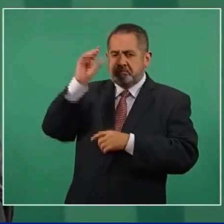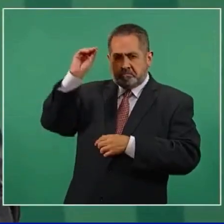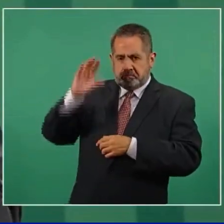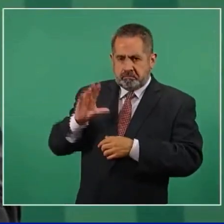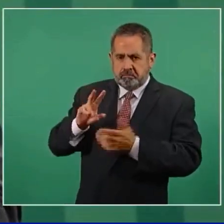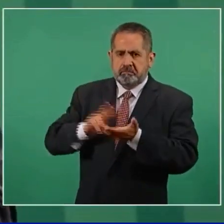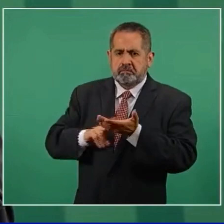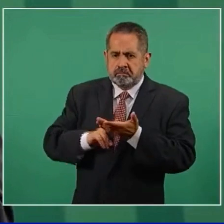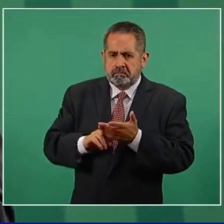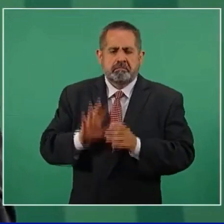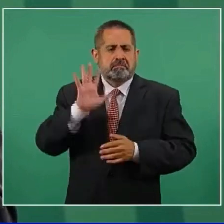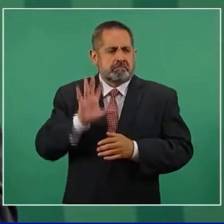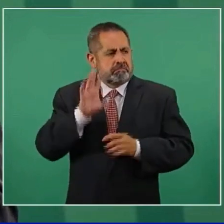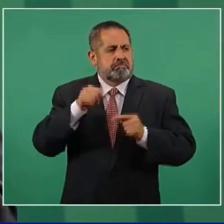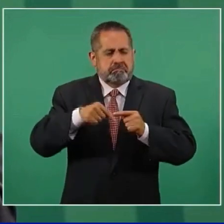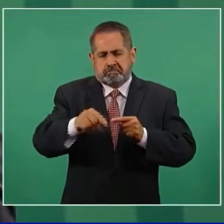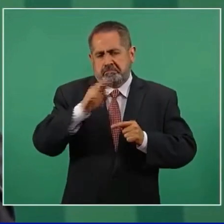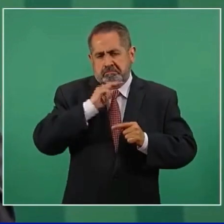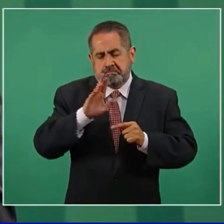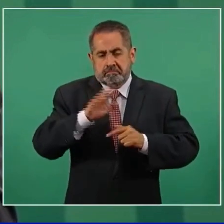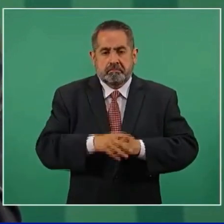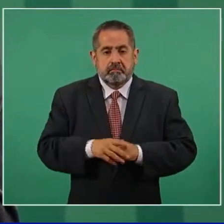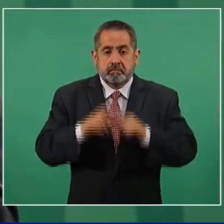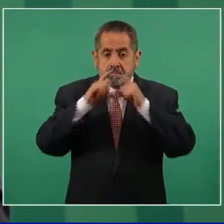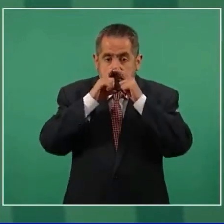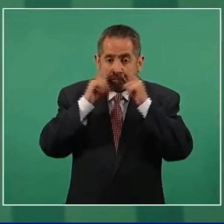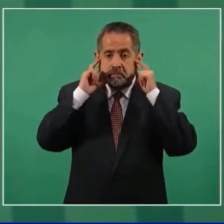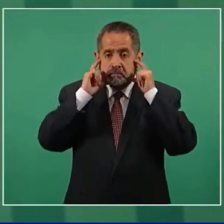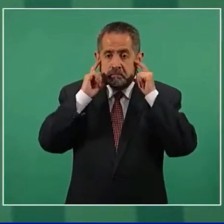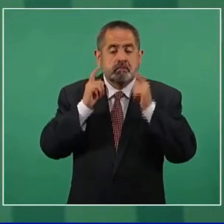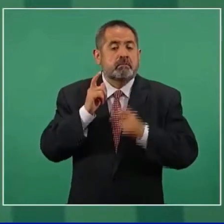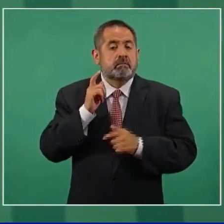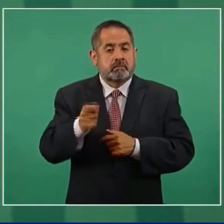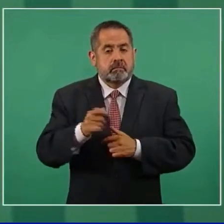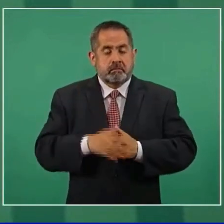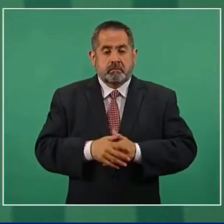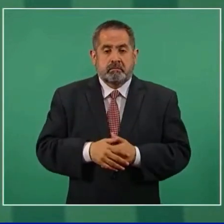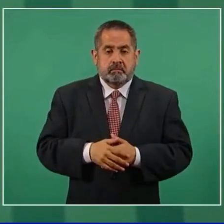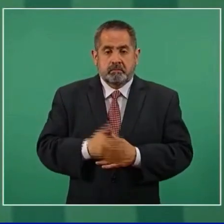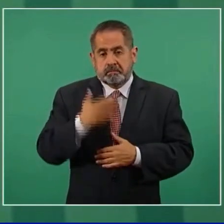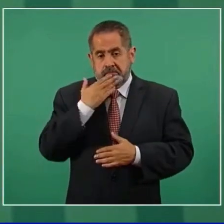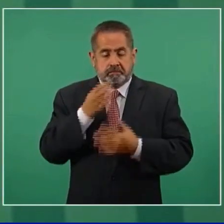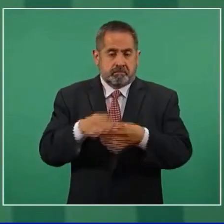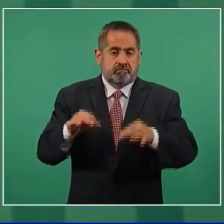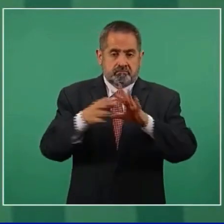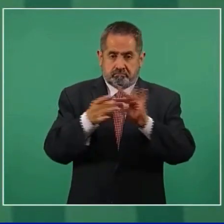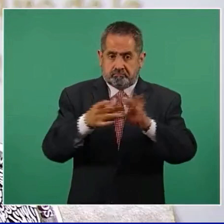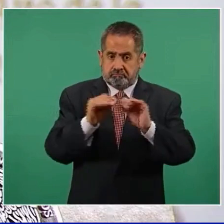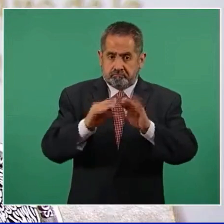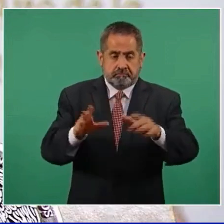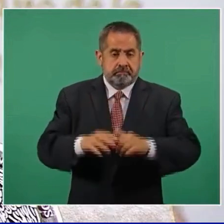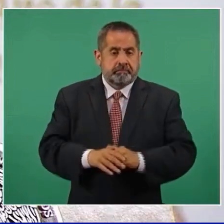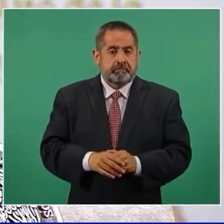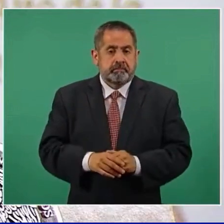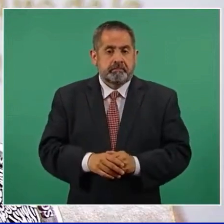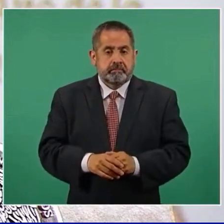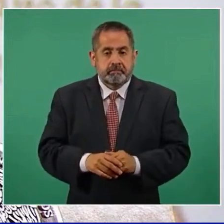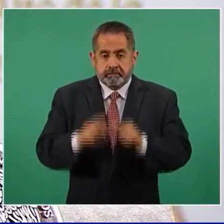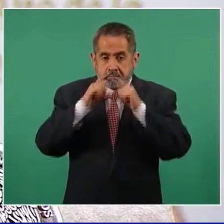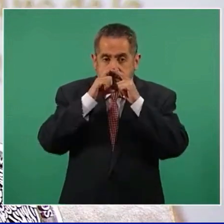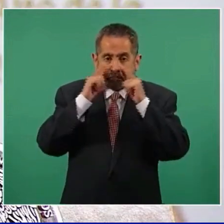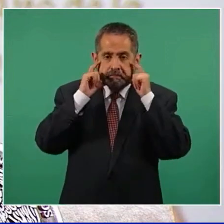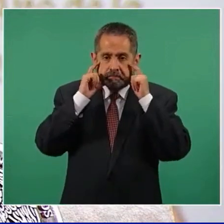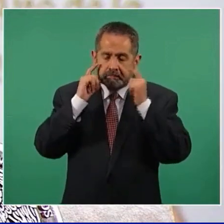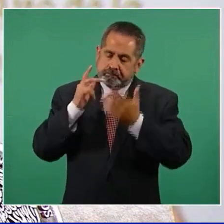trayectoria sugiere que será muy pronto. Respecto al uso del cubre bocas, esto también es algo que es importante dejar en claro, el cubre